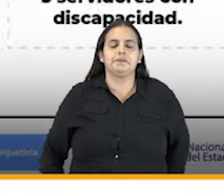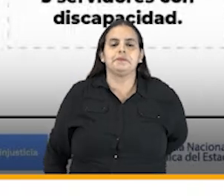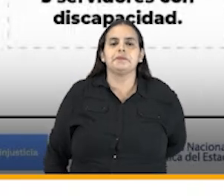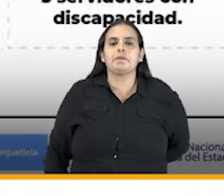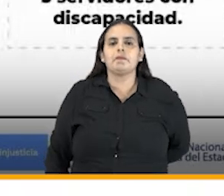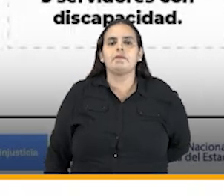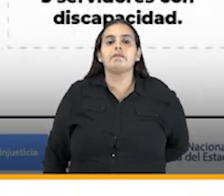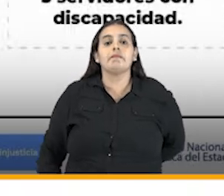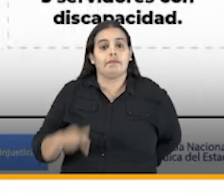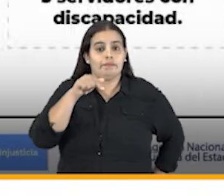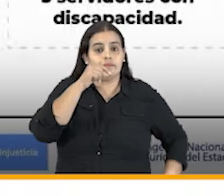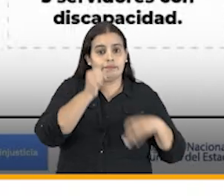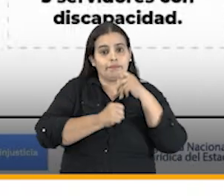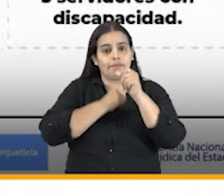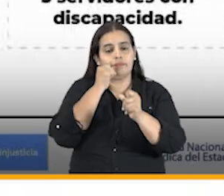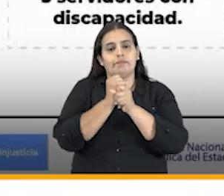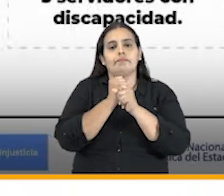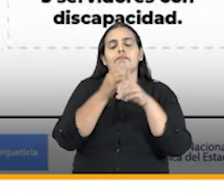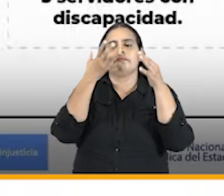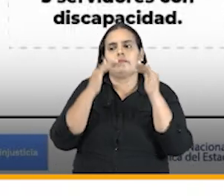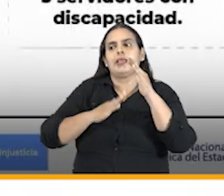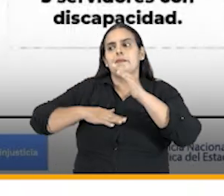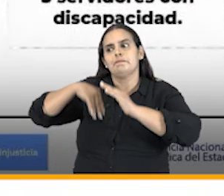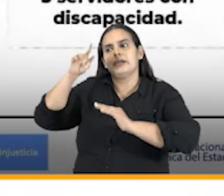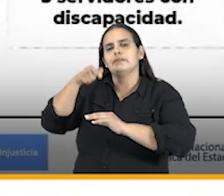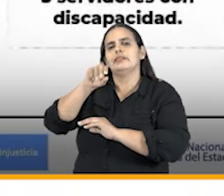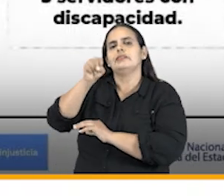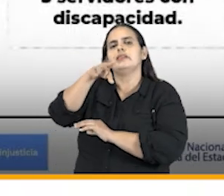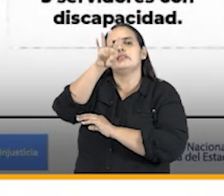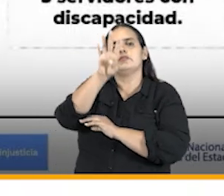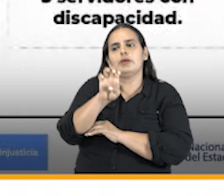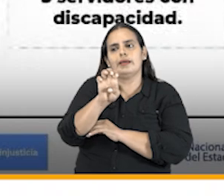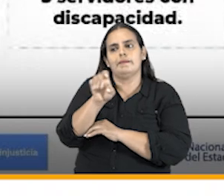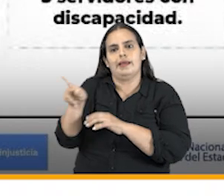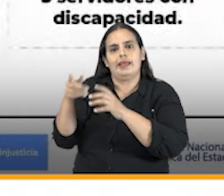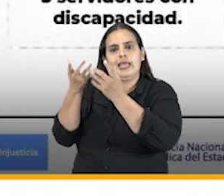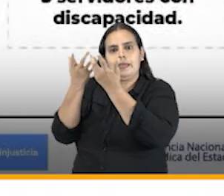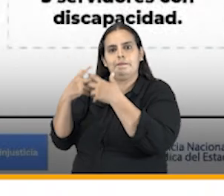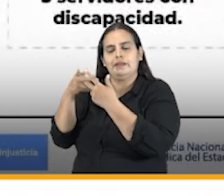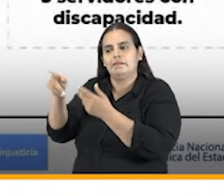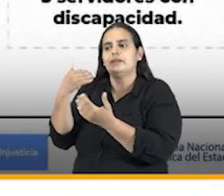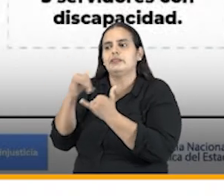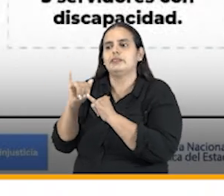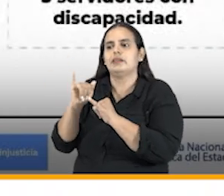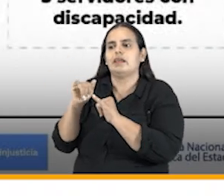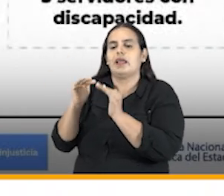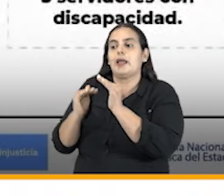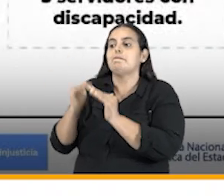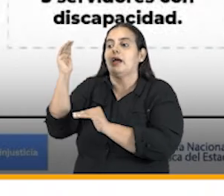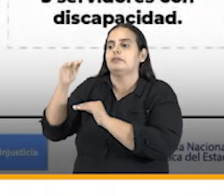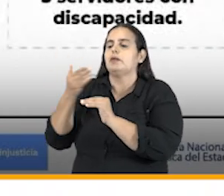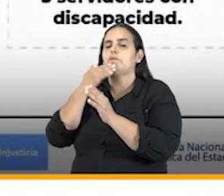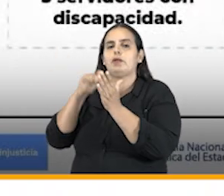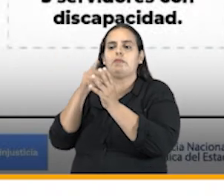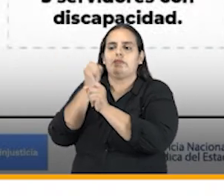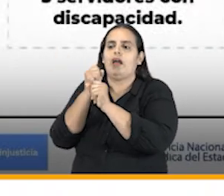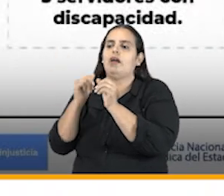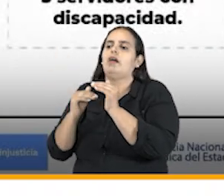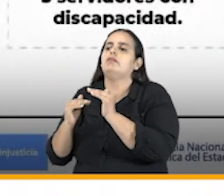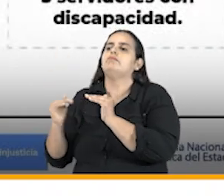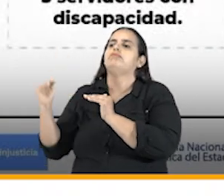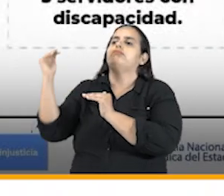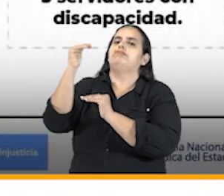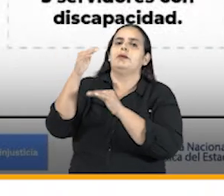este año hemos encargado a 19 funcionarios de carrera en cargos superiores hemos realizado